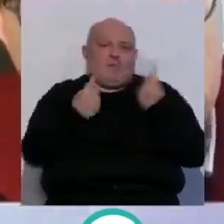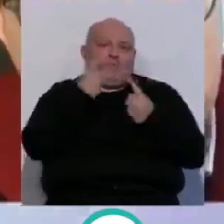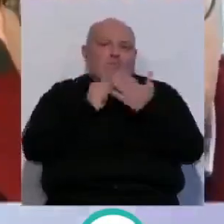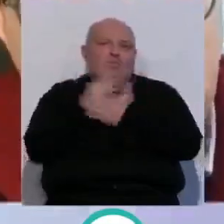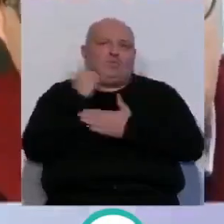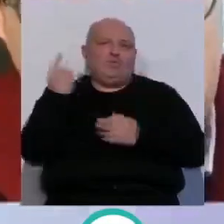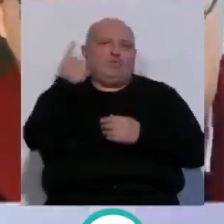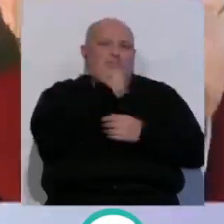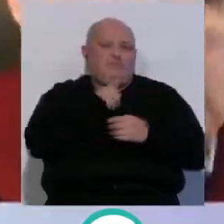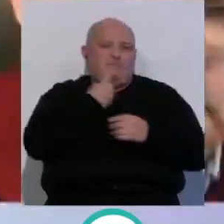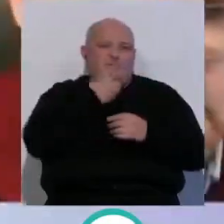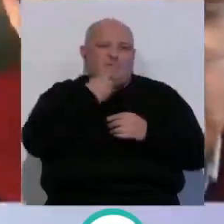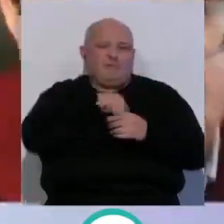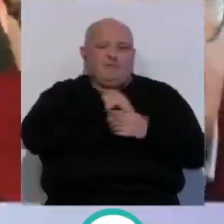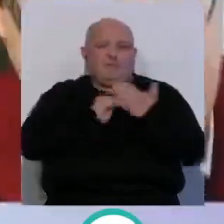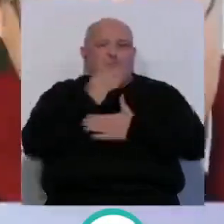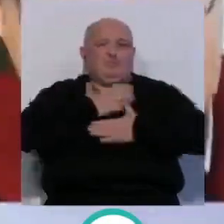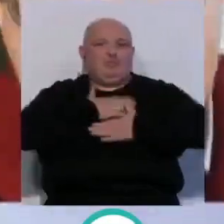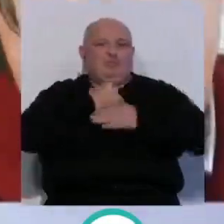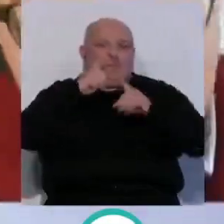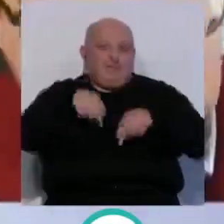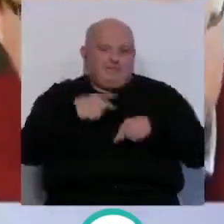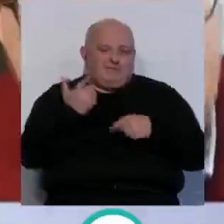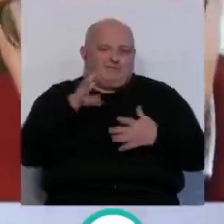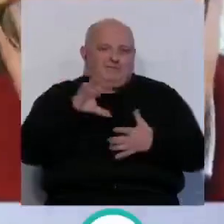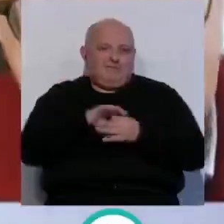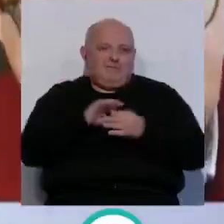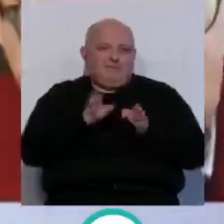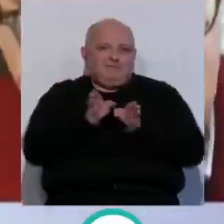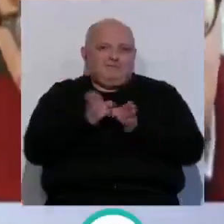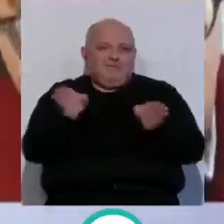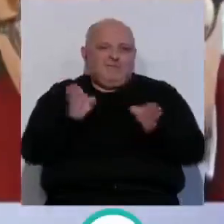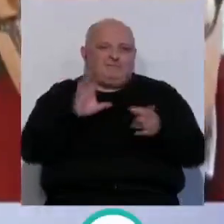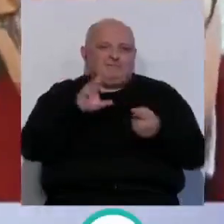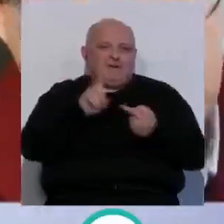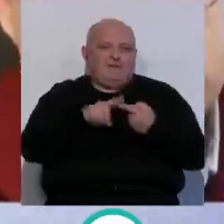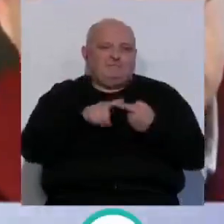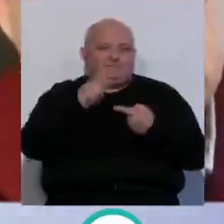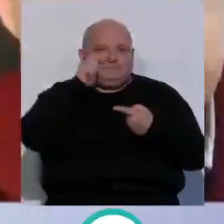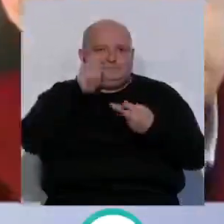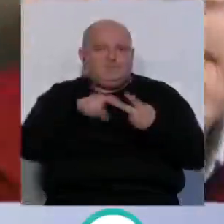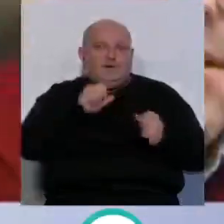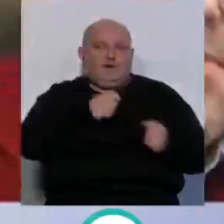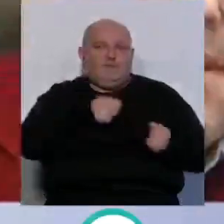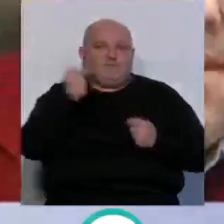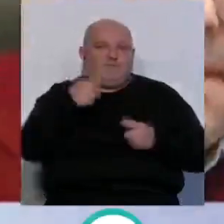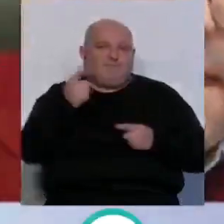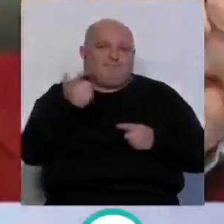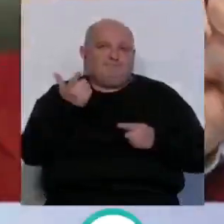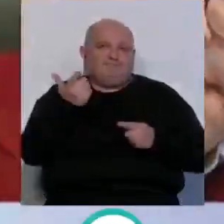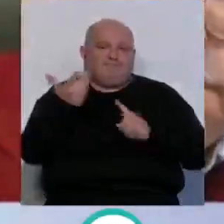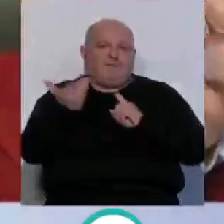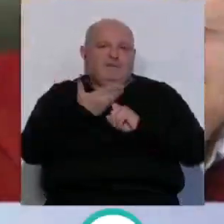del sistema económico español y más de nuestra provincia, basada en esos dos pilares fundamentales que son turismo y exportaciones, pues puede